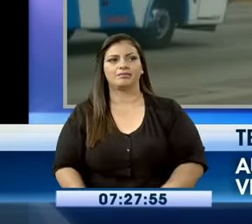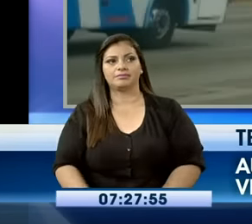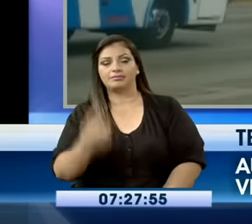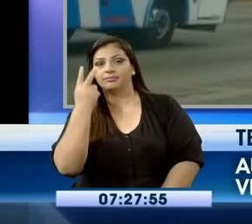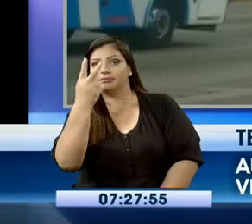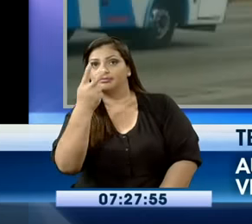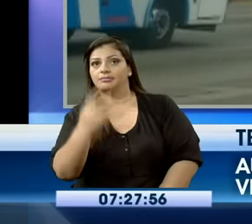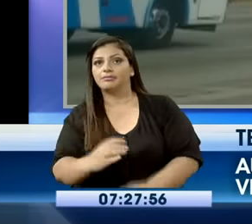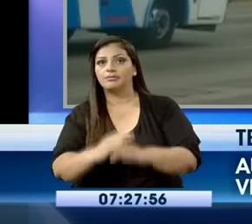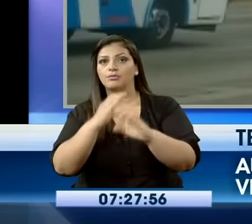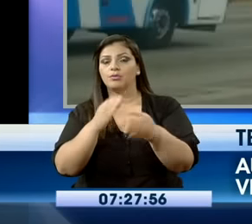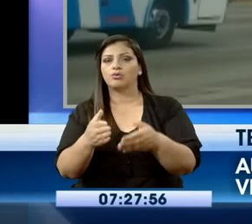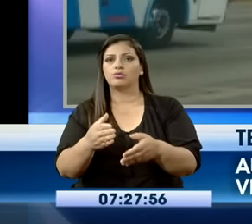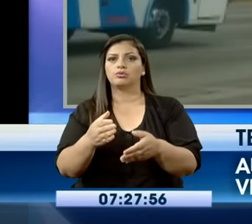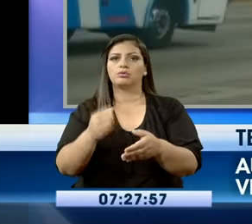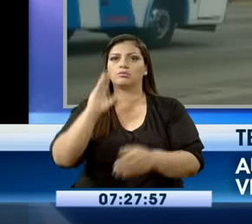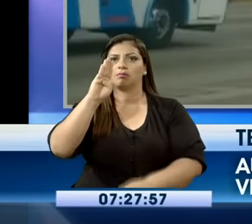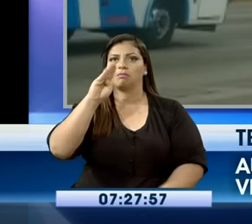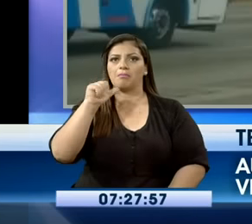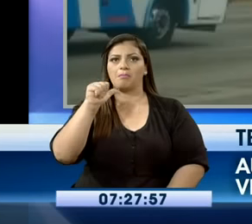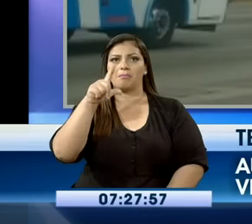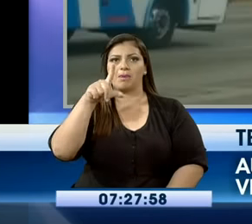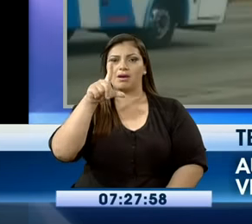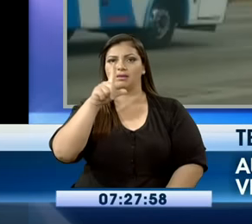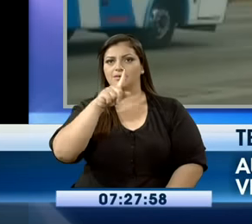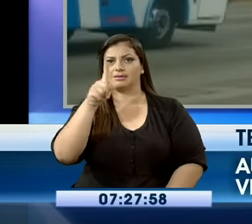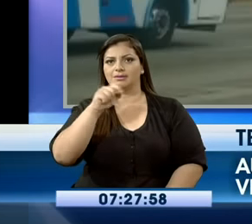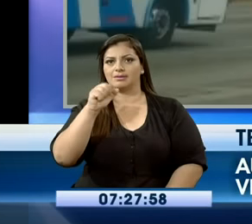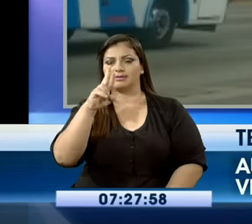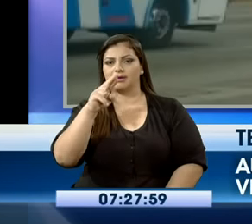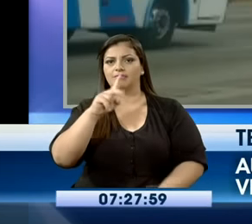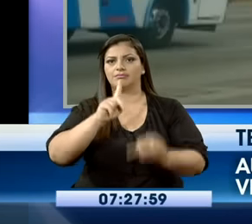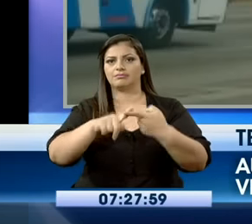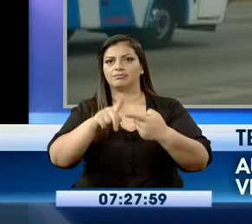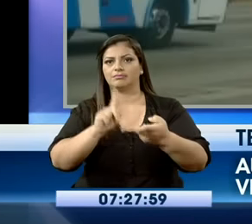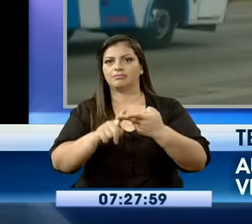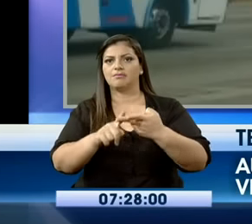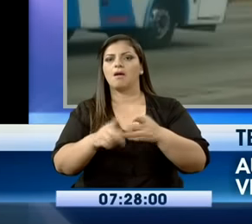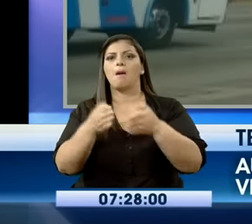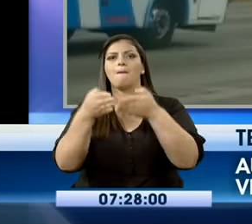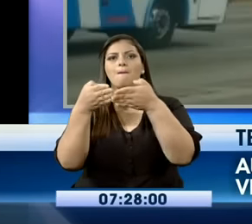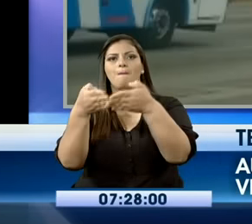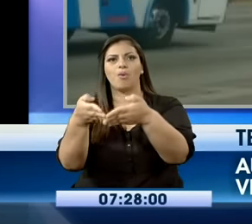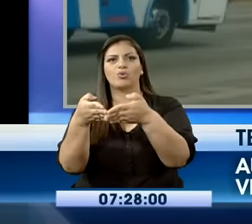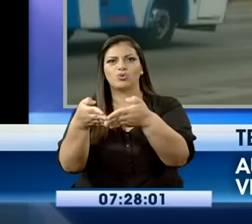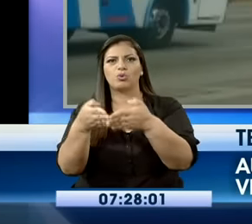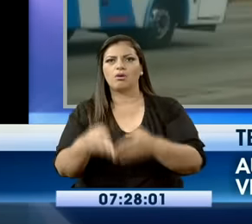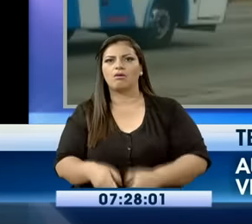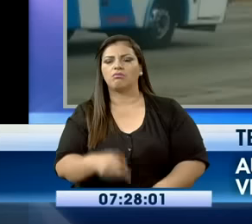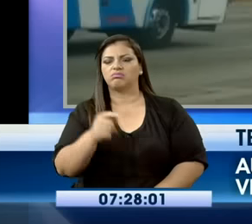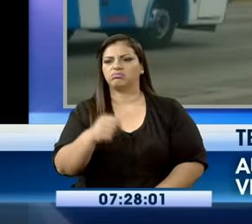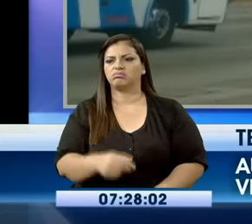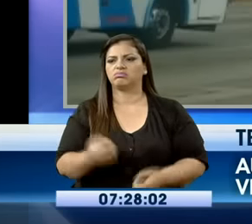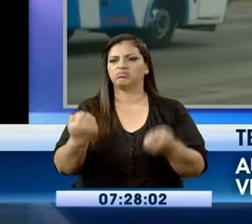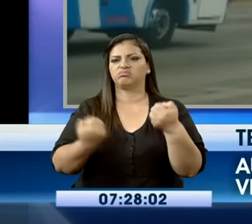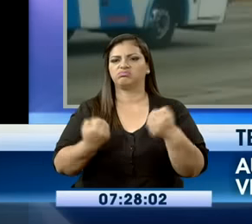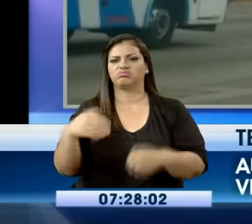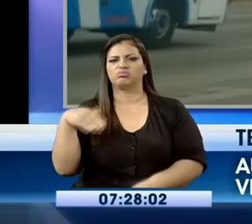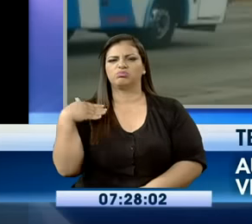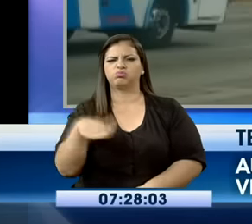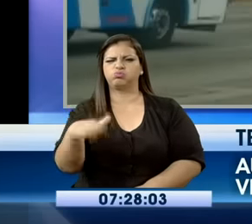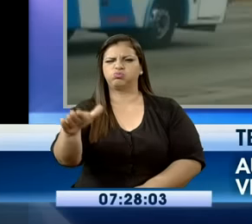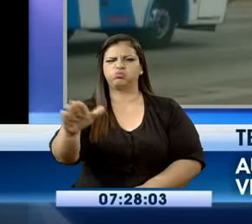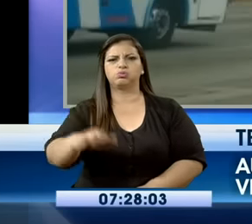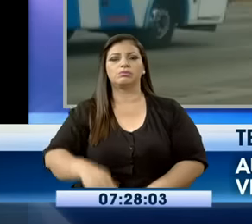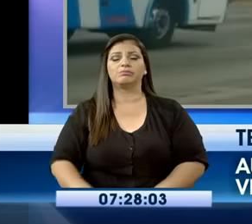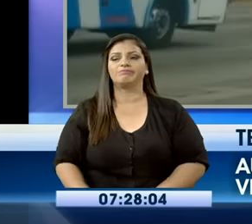la otra vía. Es decir, por donde usted ande, esta gente hace lo que le viene en gana. Y, ¿quién los controle?